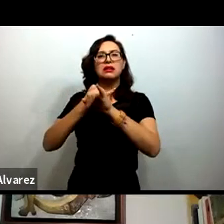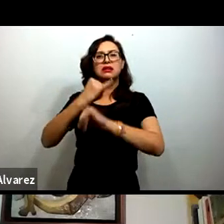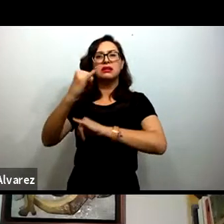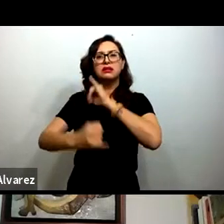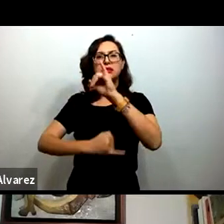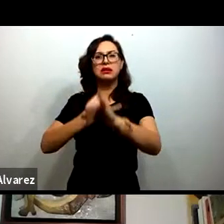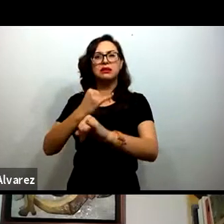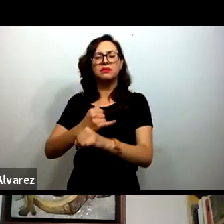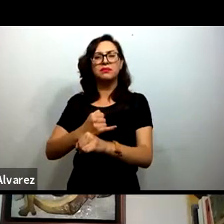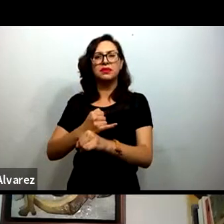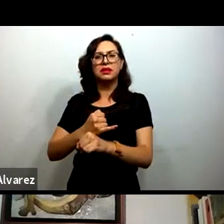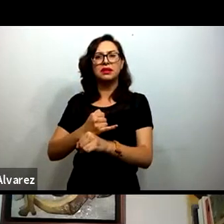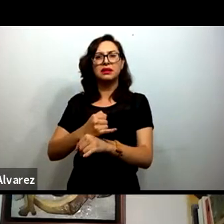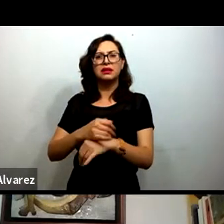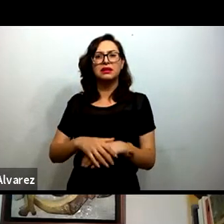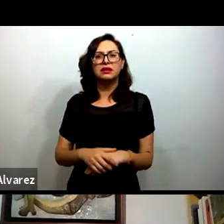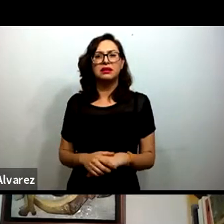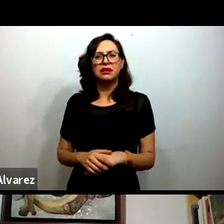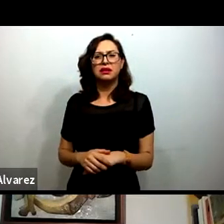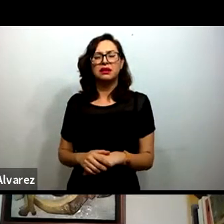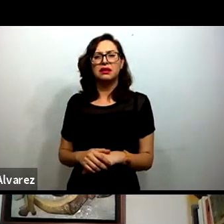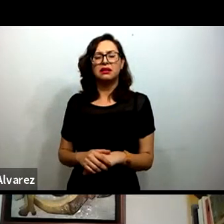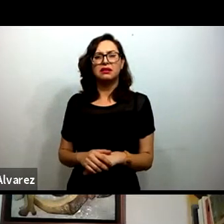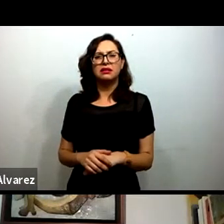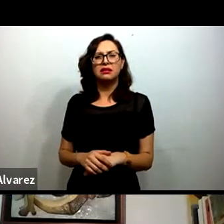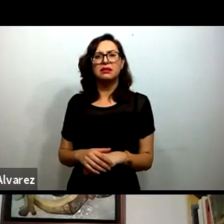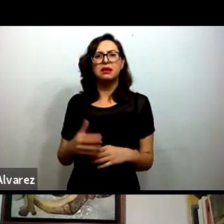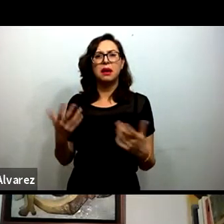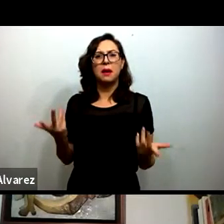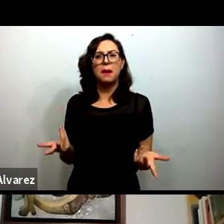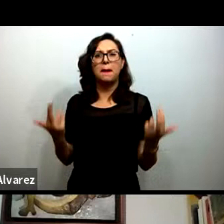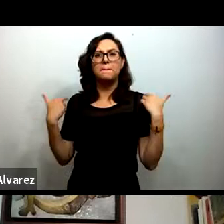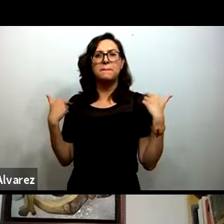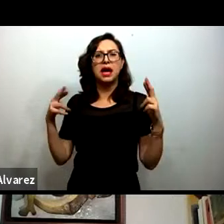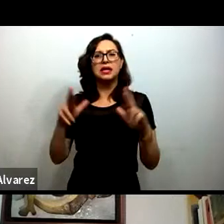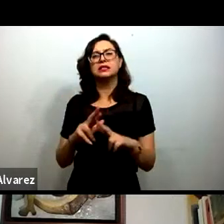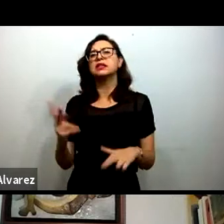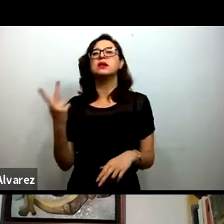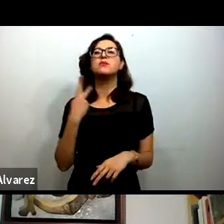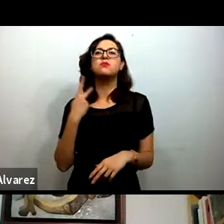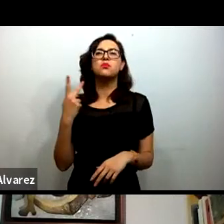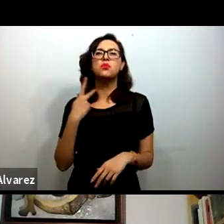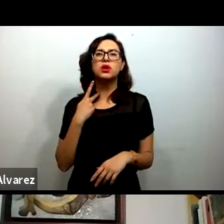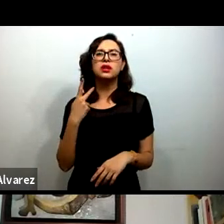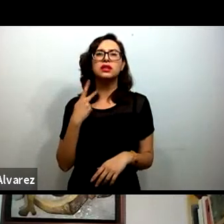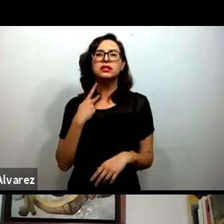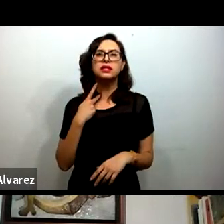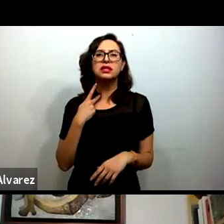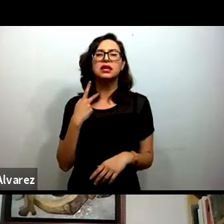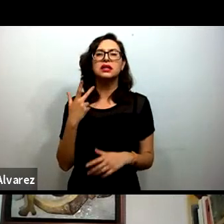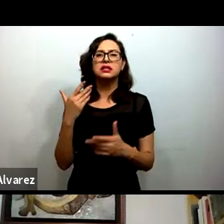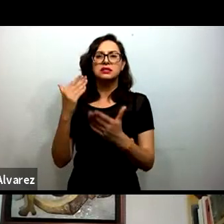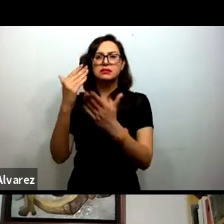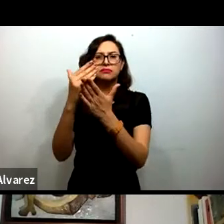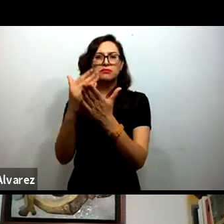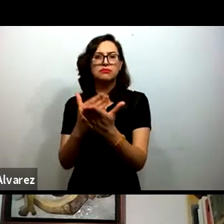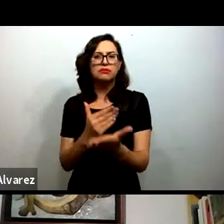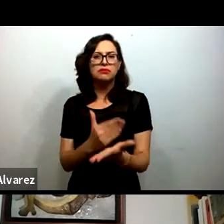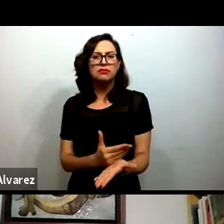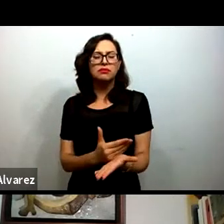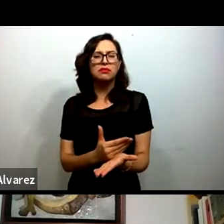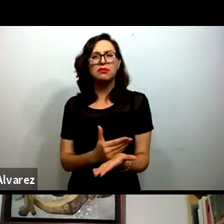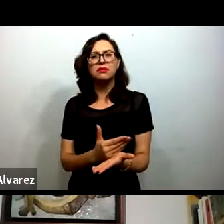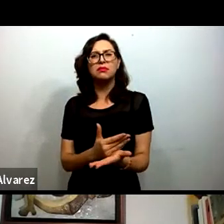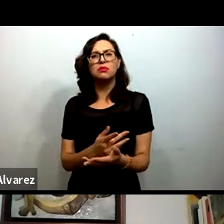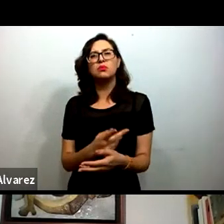Docencia Económica SIDER y maestra en Políticas Públicas Comparadas por Flaxo. Es diplomada en Evaluación y